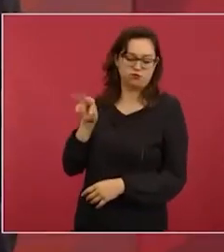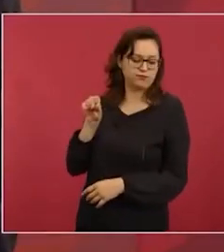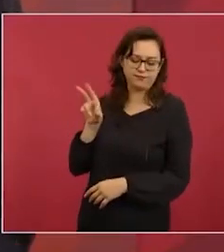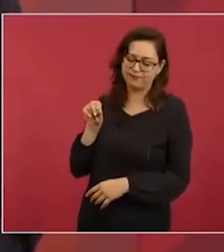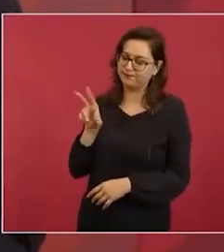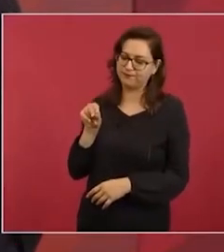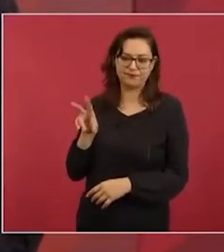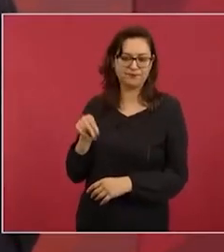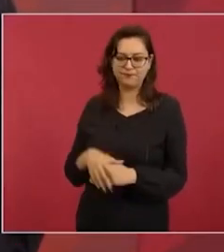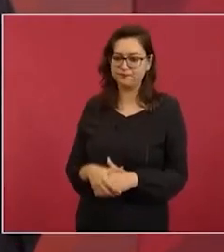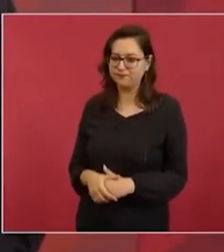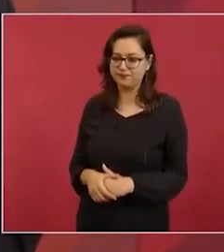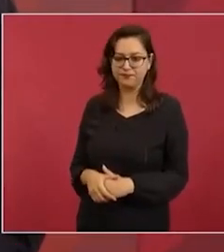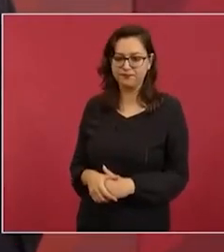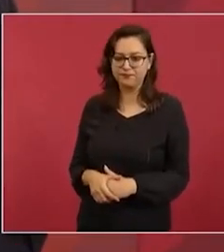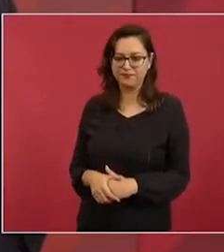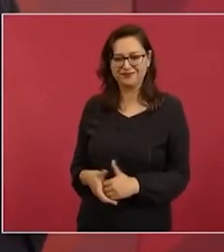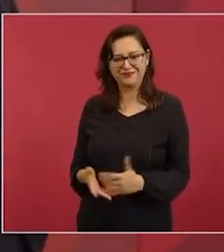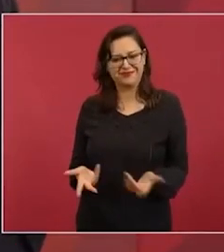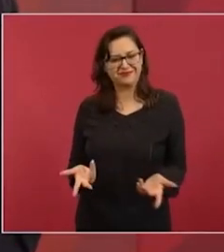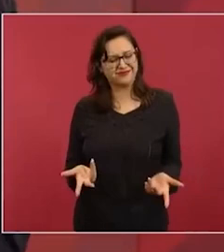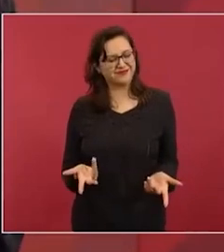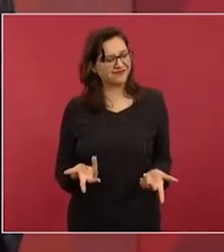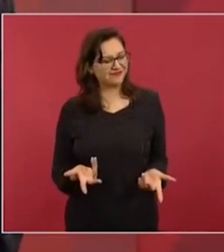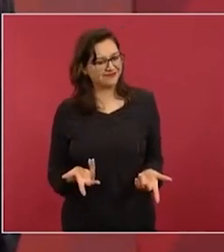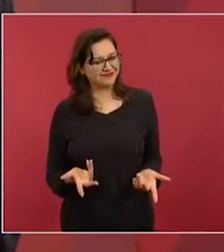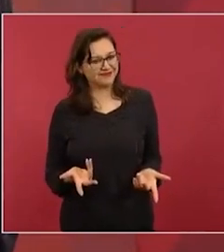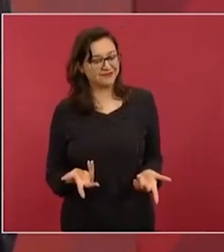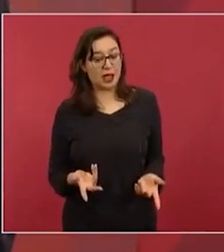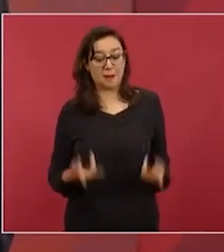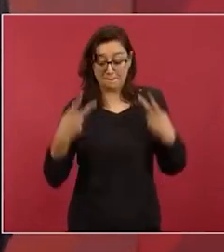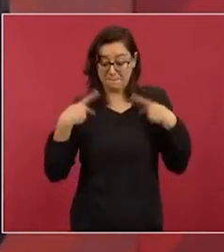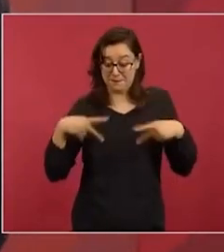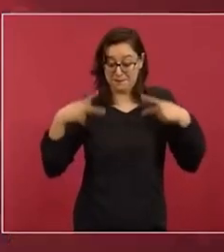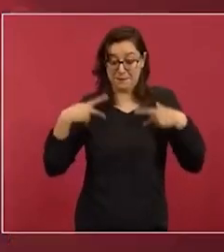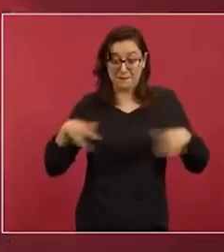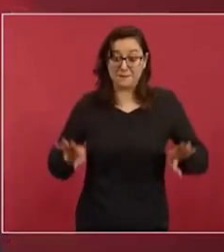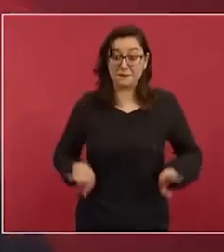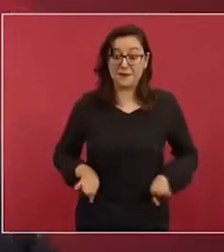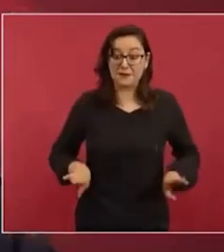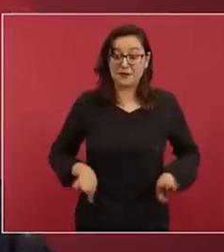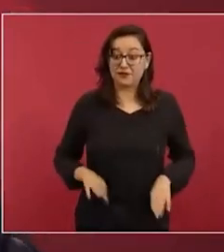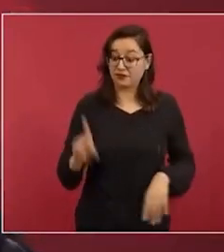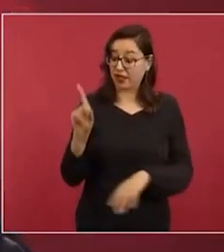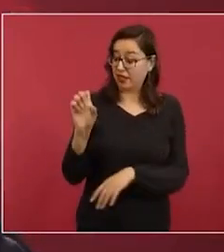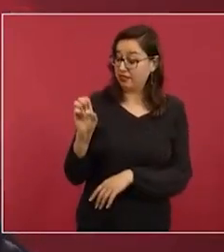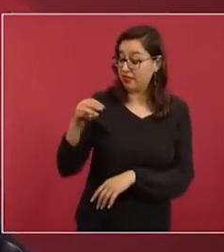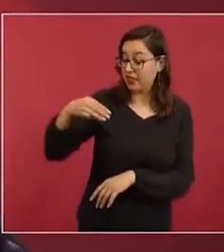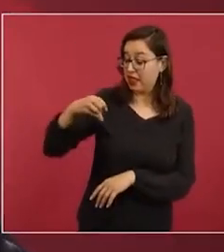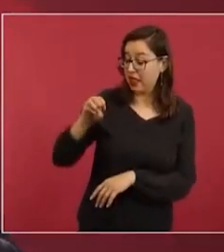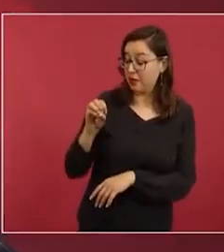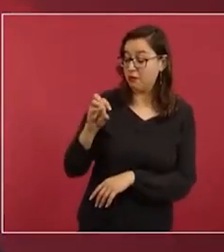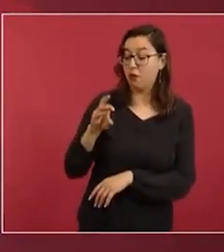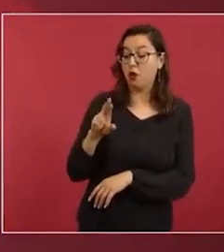Un buen demócrata, lo he dicho varias veces, no es el que está pensando